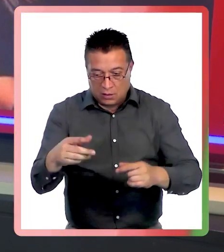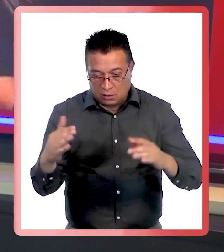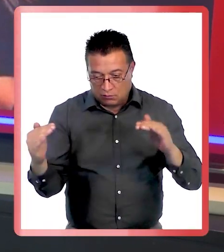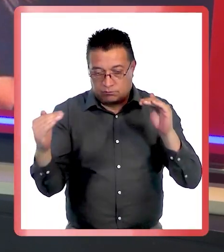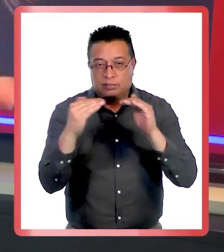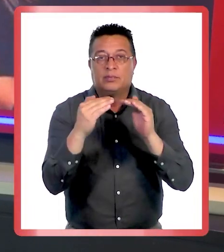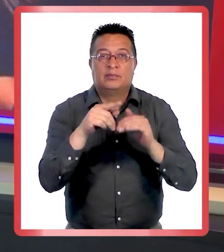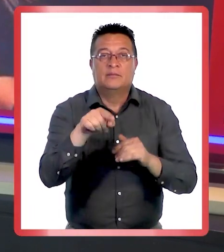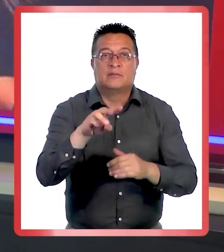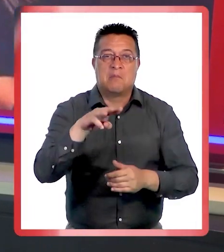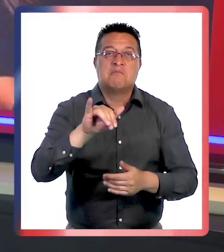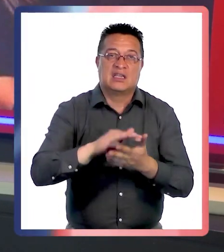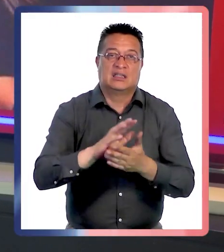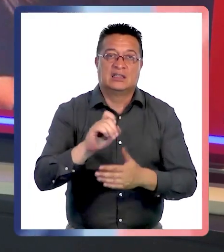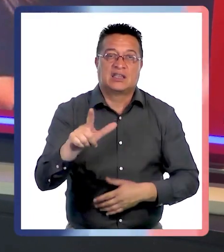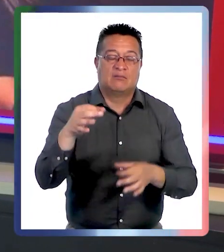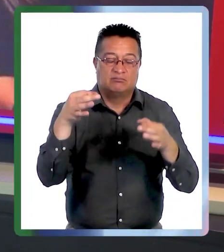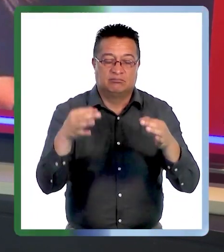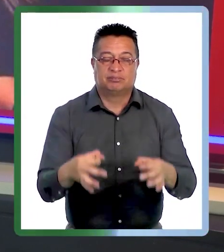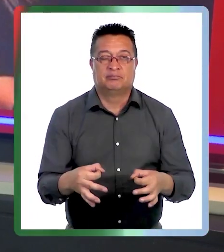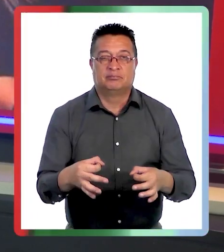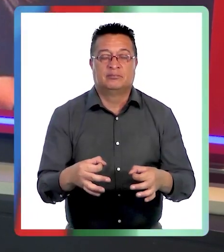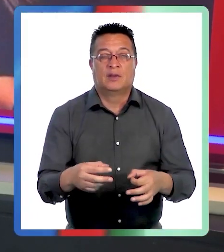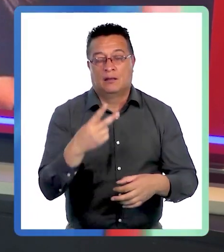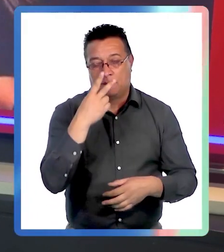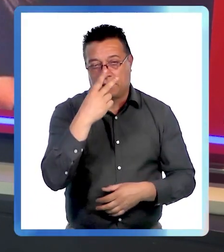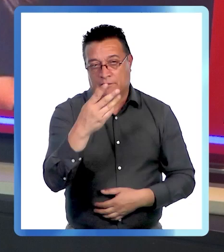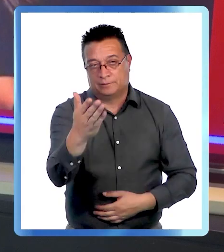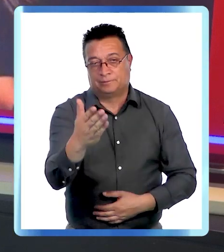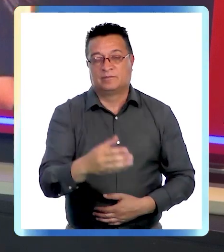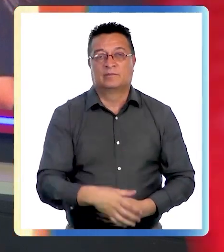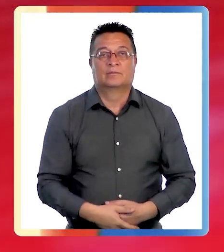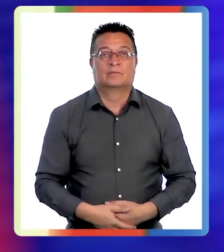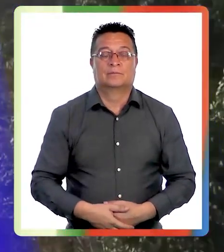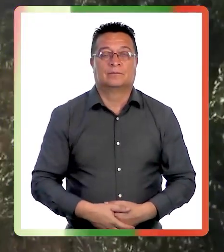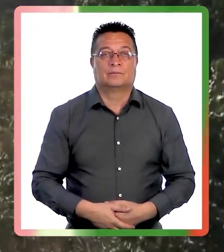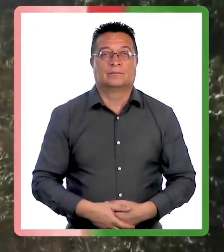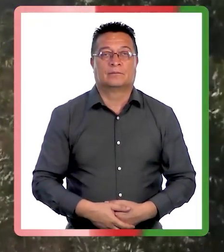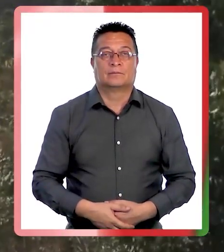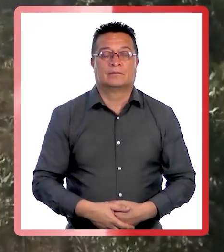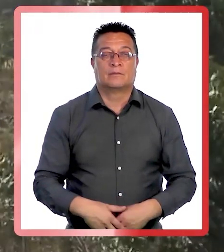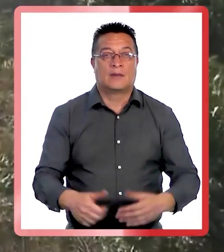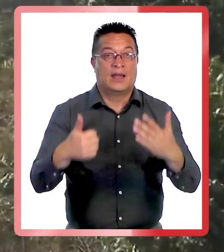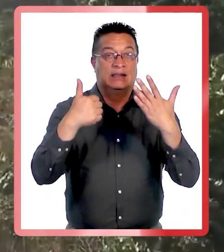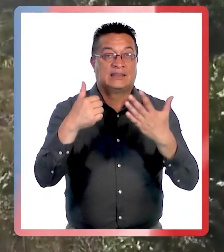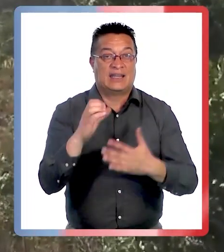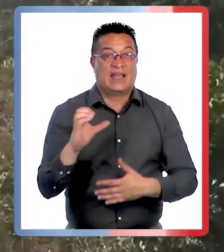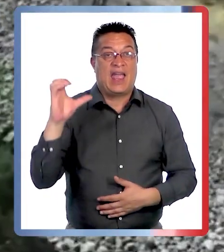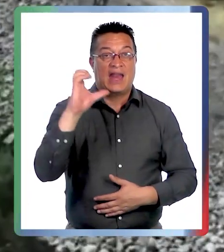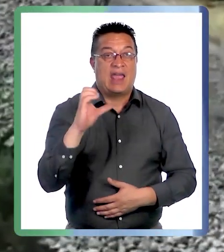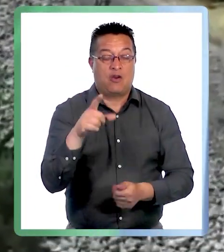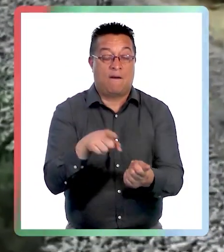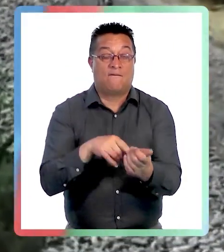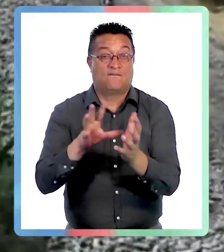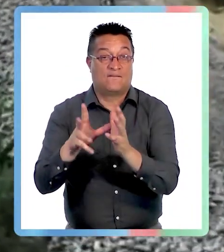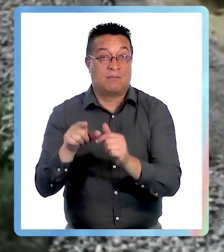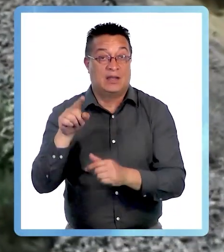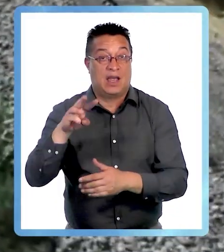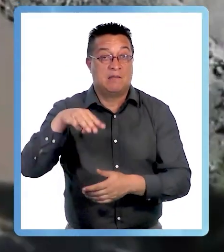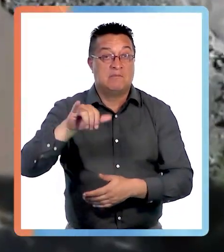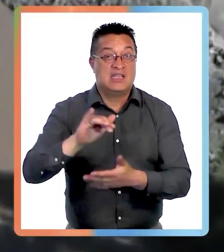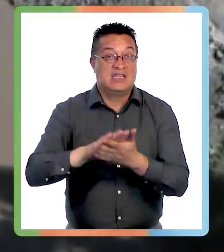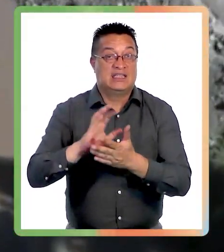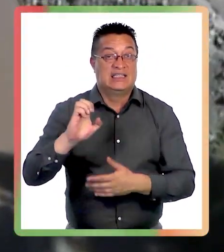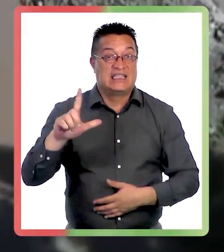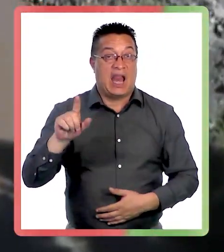coincidían con los de Michel. Más detalles en la siguiente nota. Desde el 6 de enero que la familia de